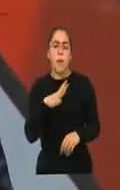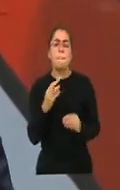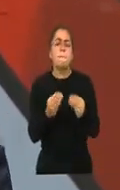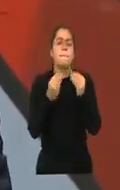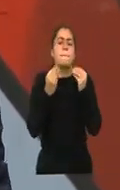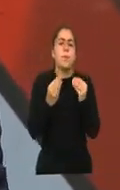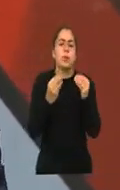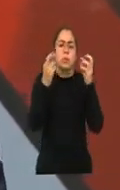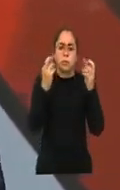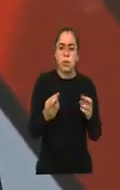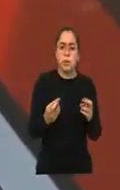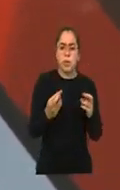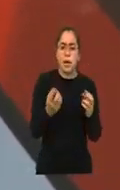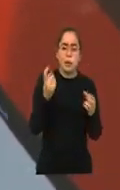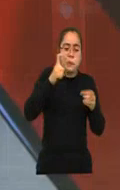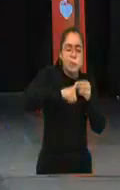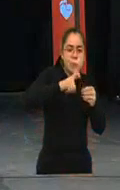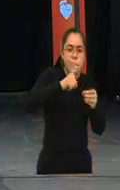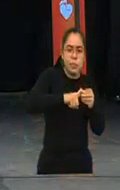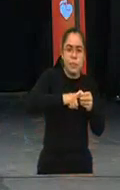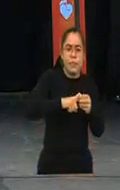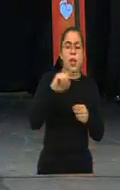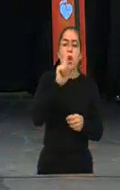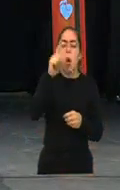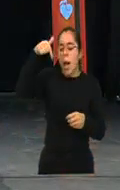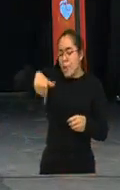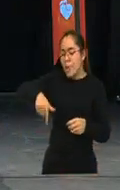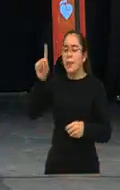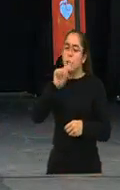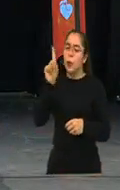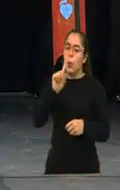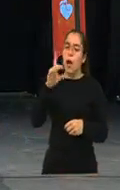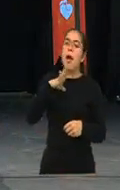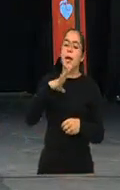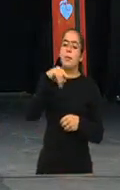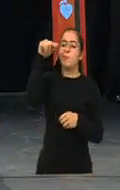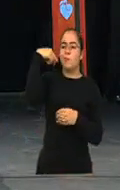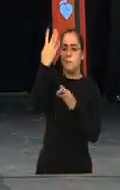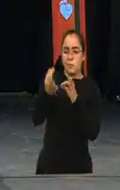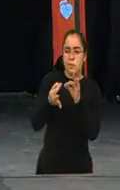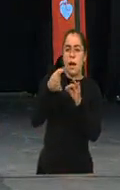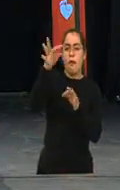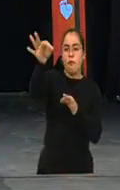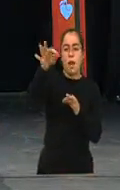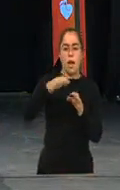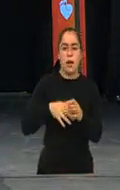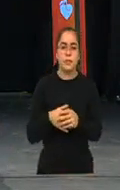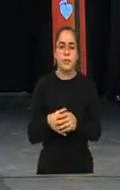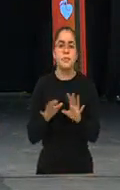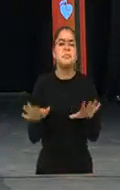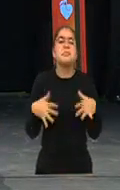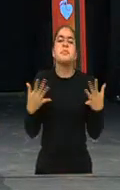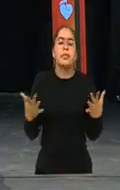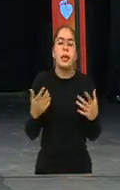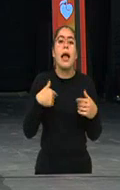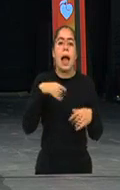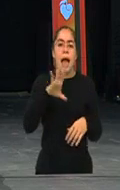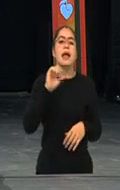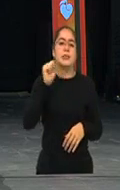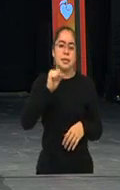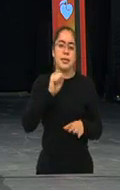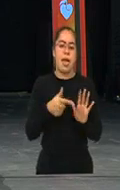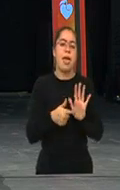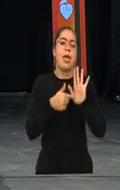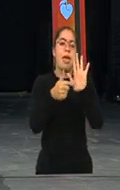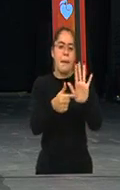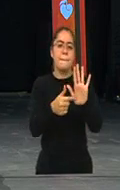hoy acá con nosotros, está allá en el foro. Está allá atrás y es una persona que con discapacidad que en efecto es ejemplo de que las cosas se